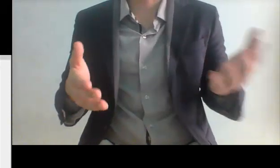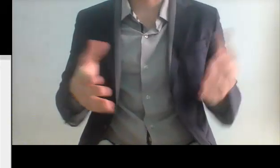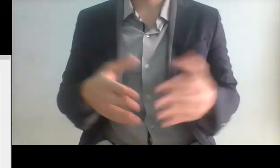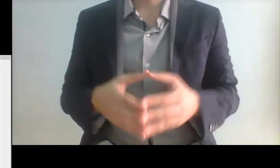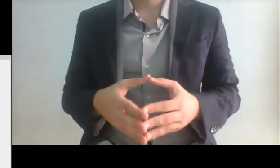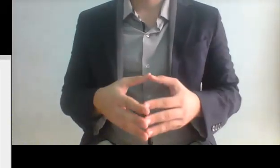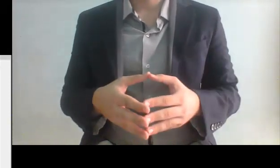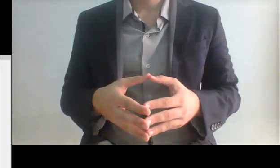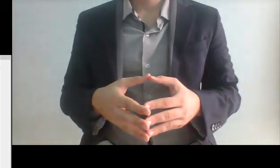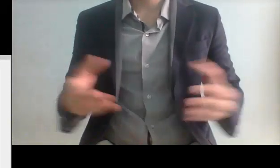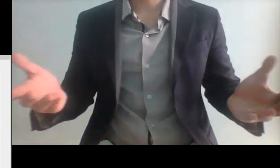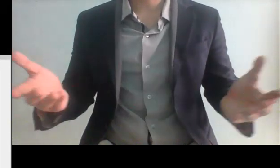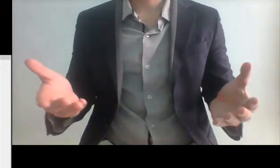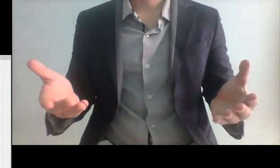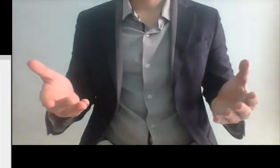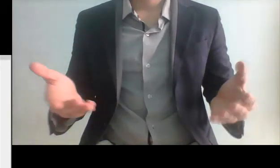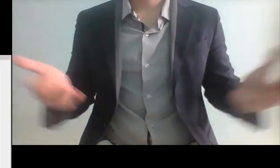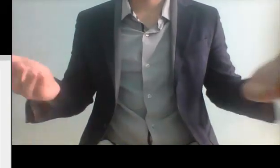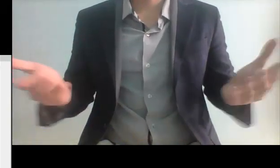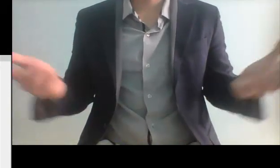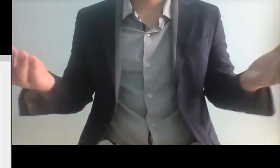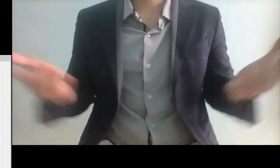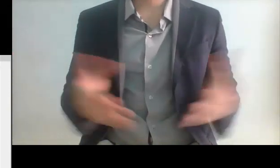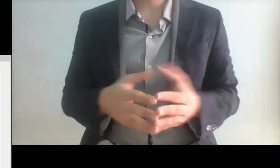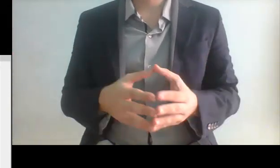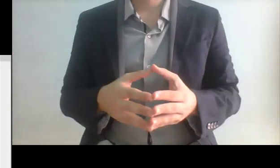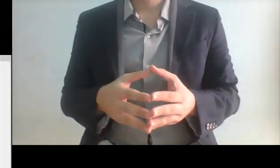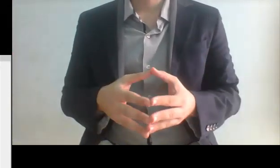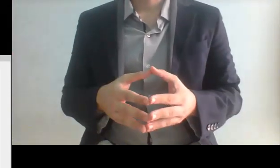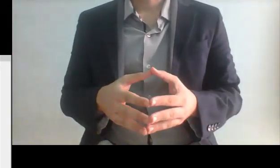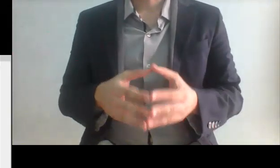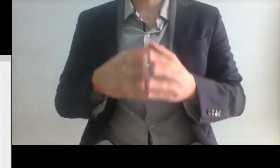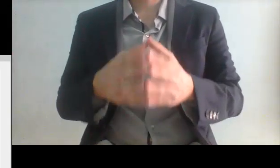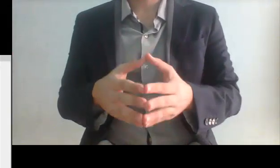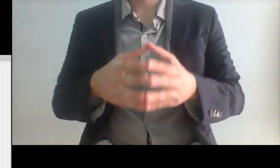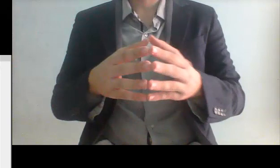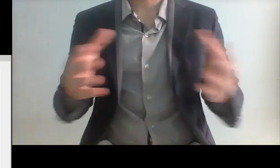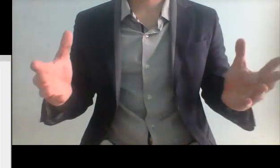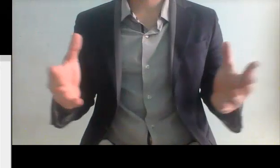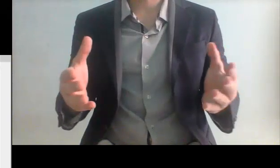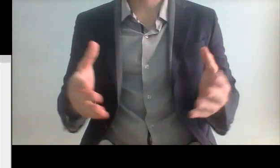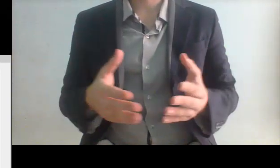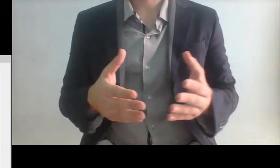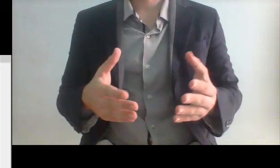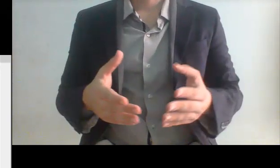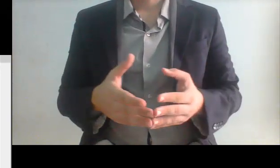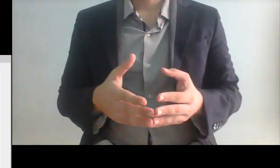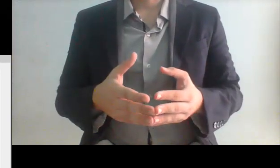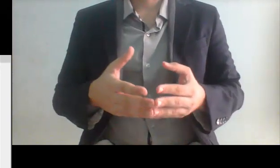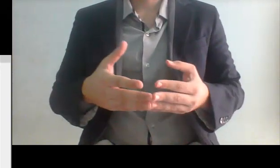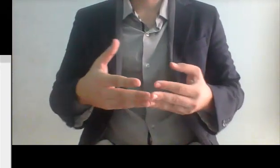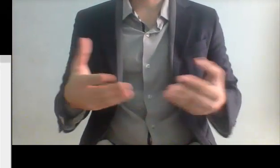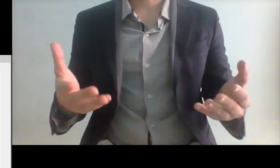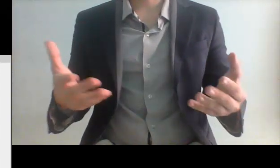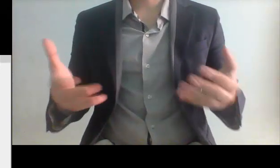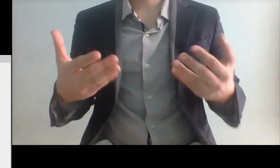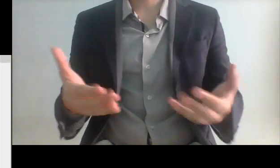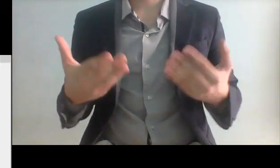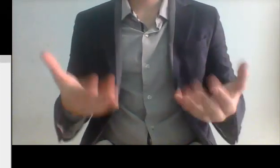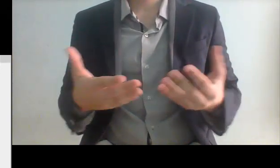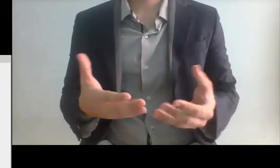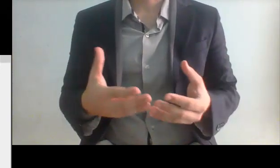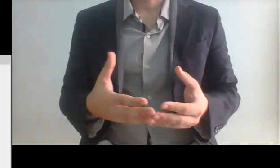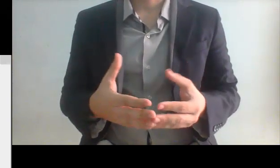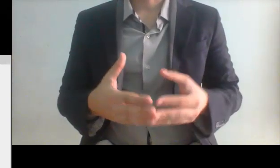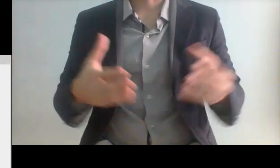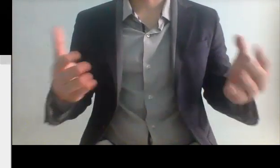en una entrega patrias entonces qué les queda así que creo que en este momento es prácticamente como